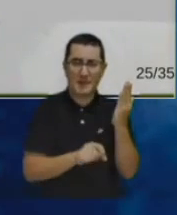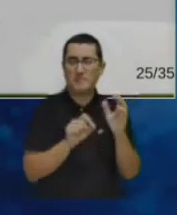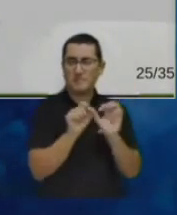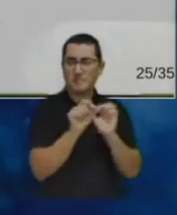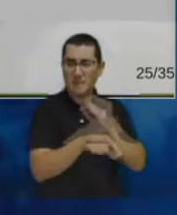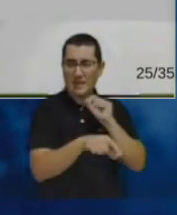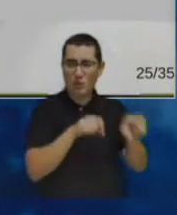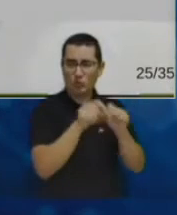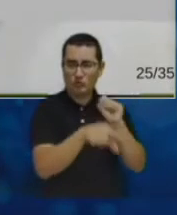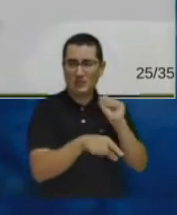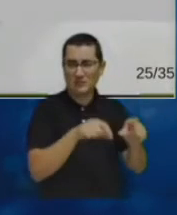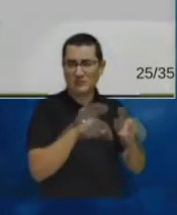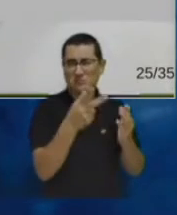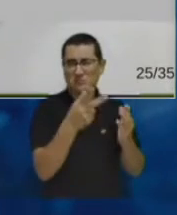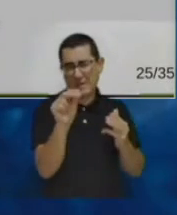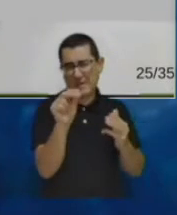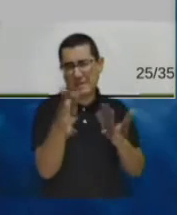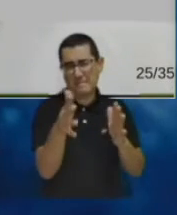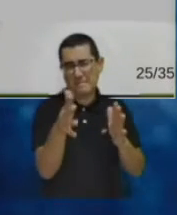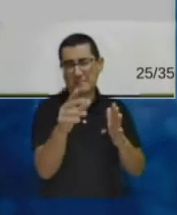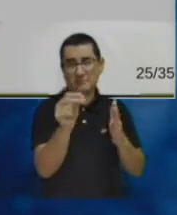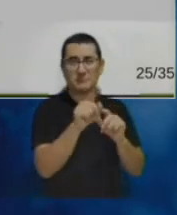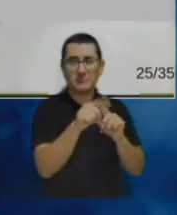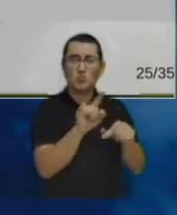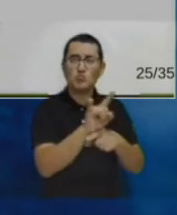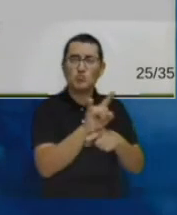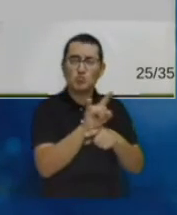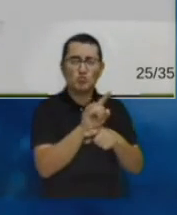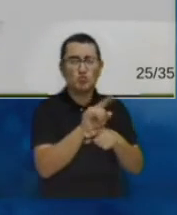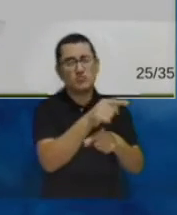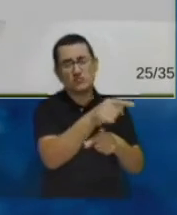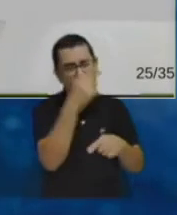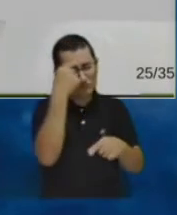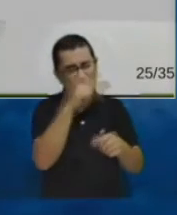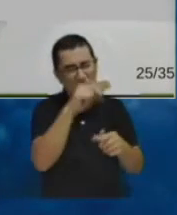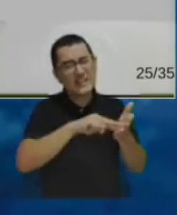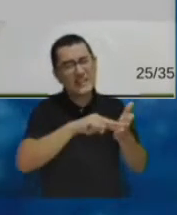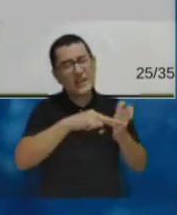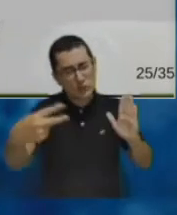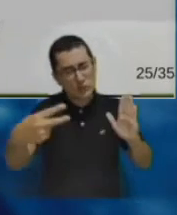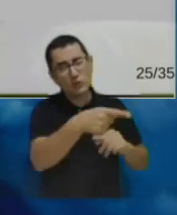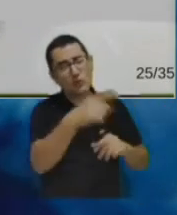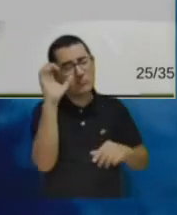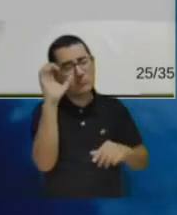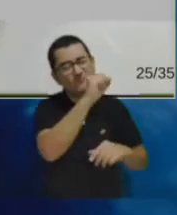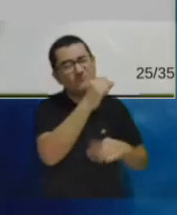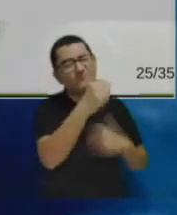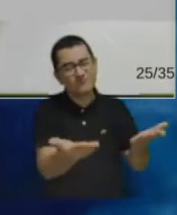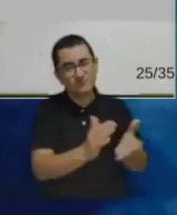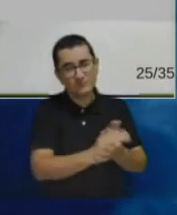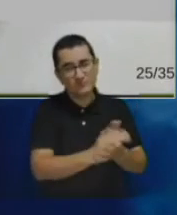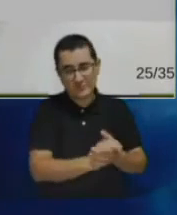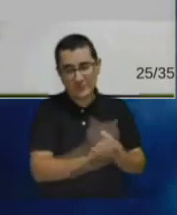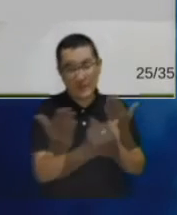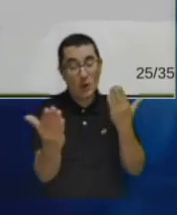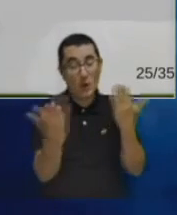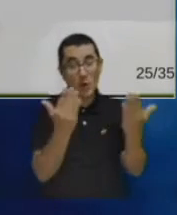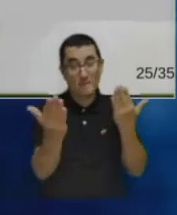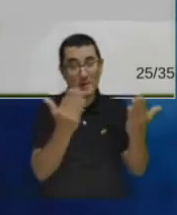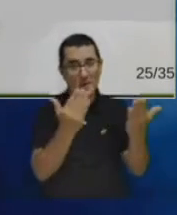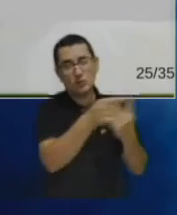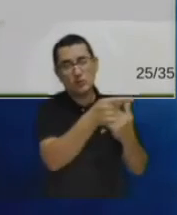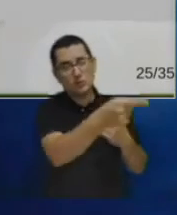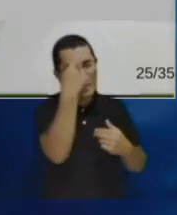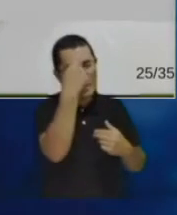personas sobre su uso de la tecnología y su percepción y también se compara la percepción de las personas